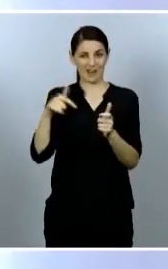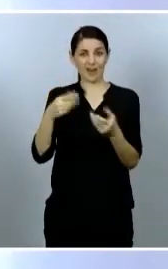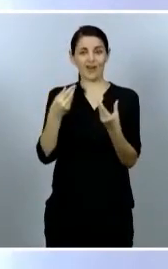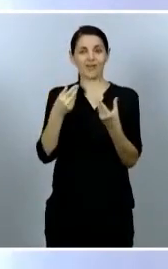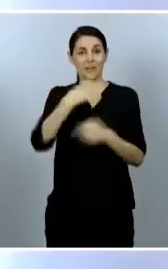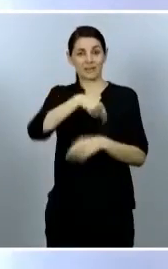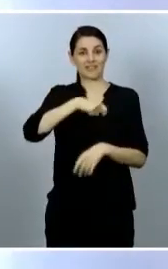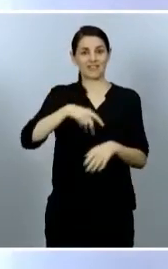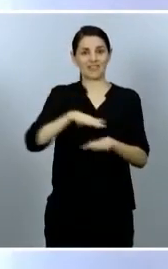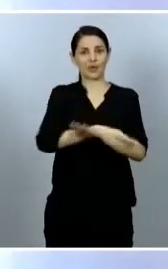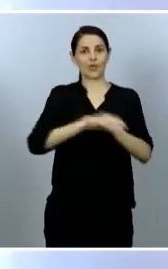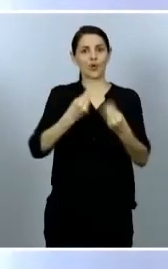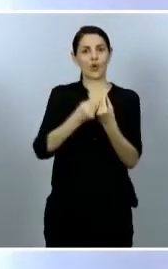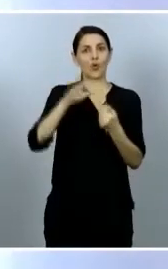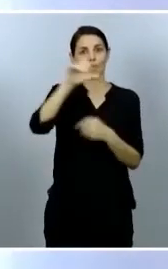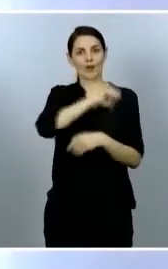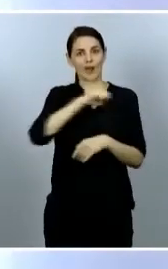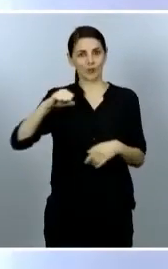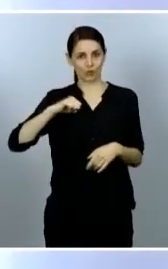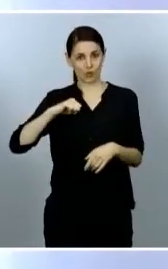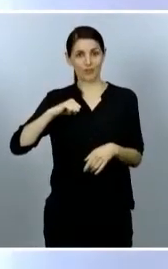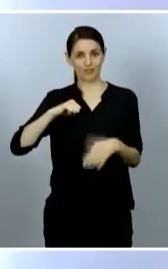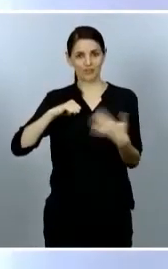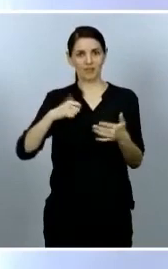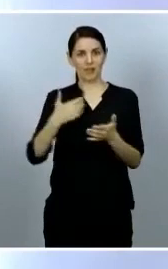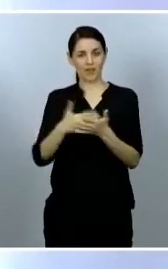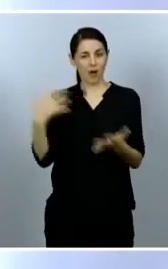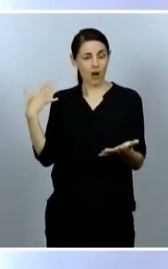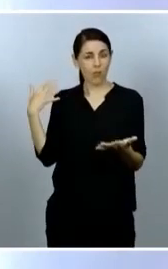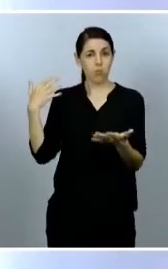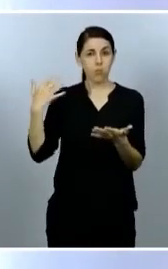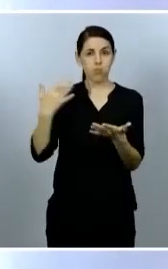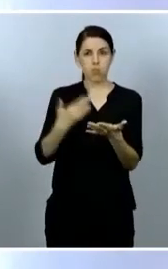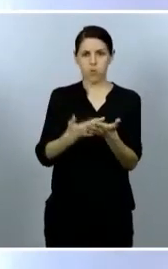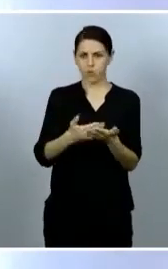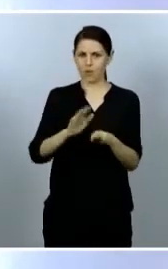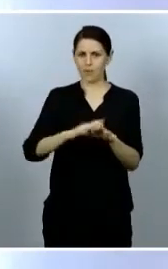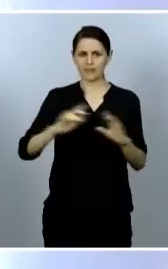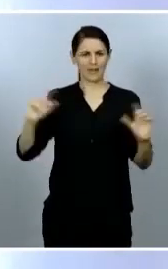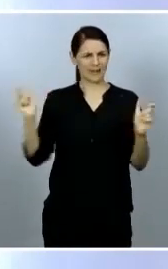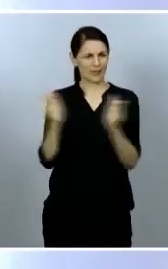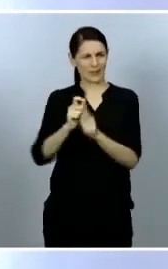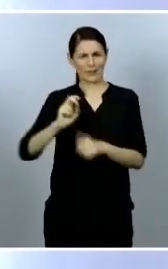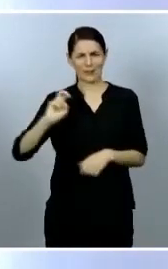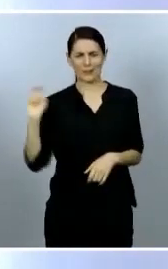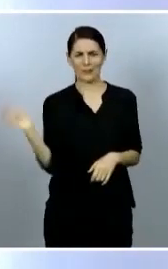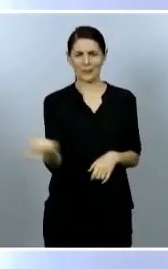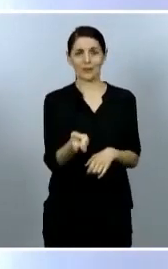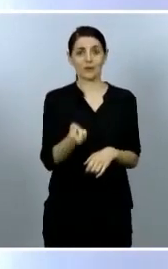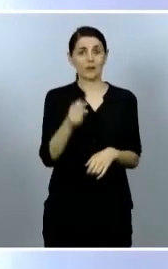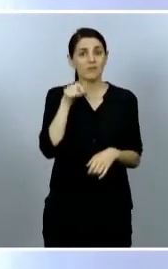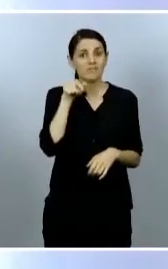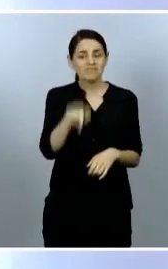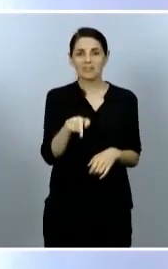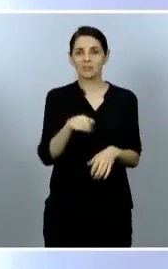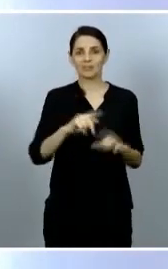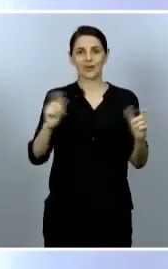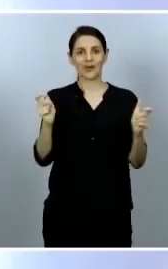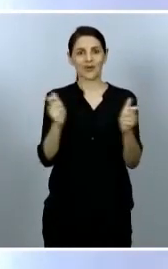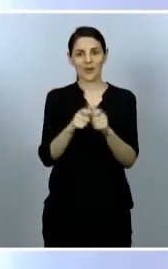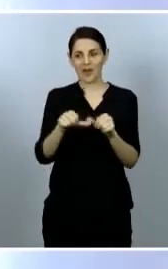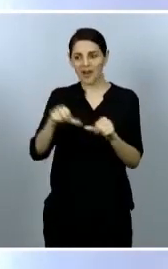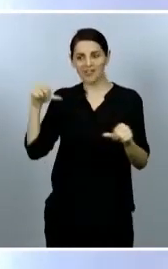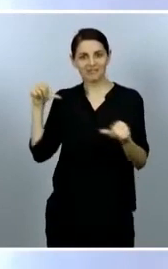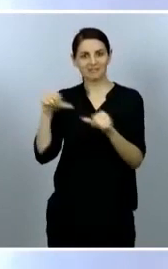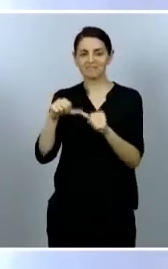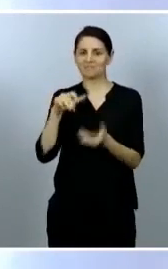plenarios de la interterritorial del Sistema Nacional de Salud en un ejercicio inédito en nuestra reciente democracia en materia de